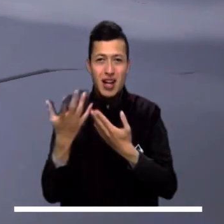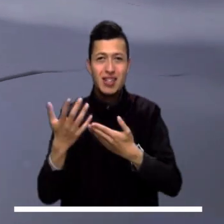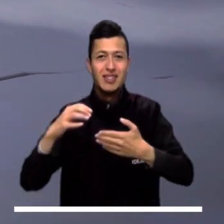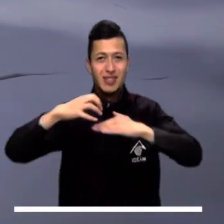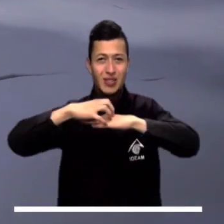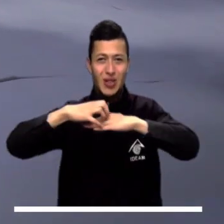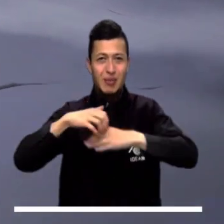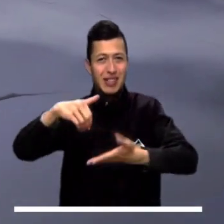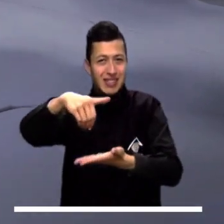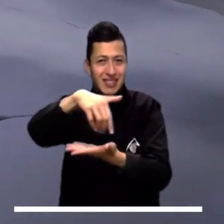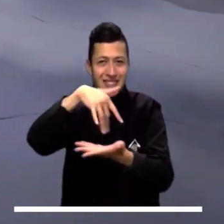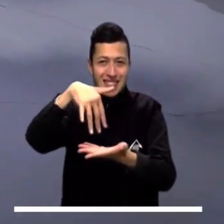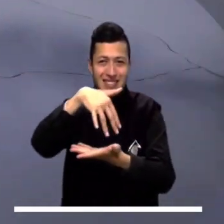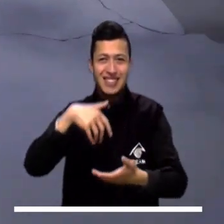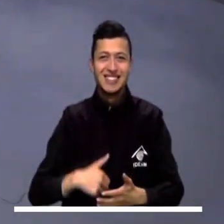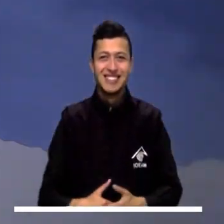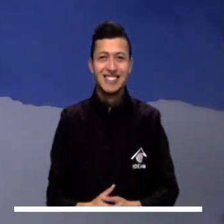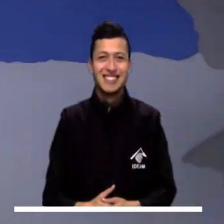Huila, Tolima y Santander.